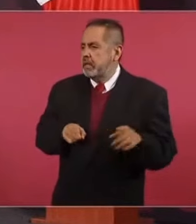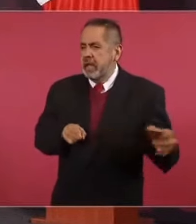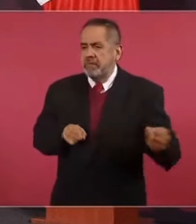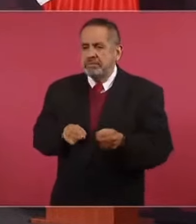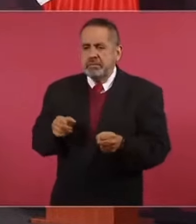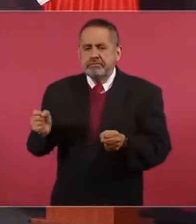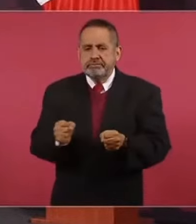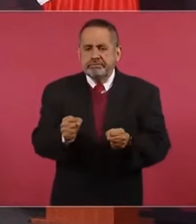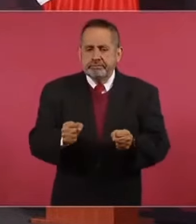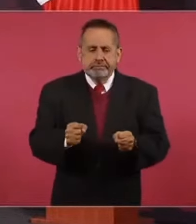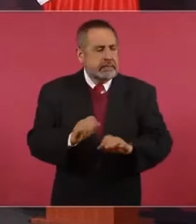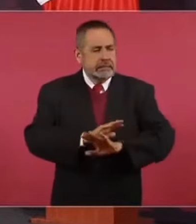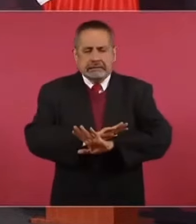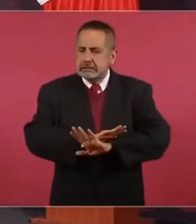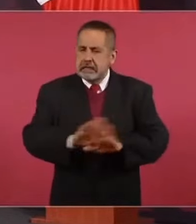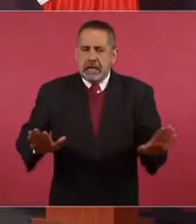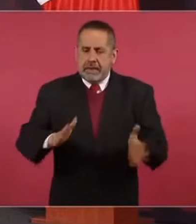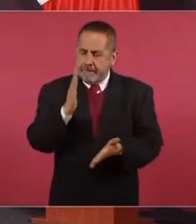Entonces, ya no.